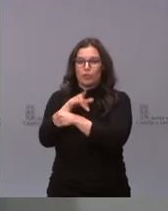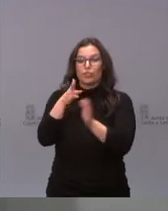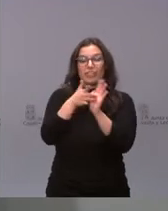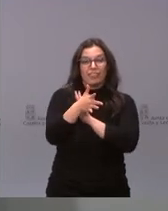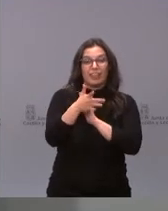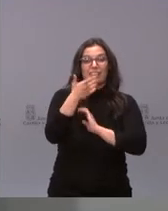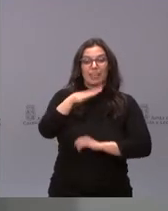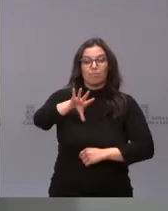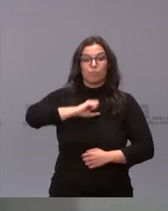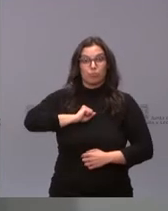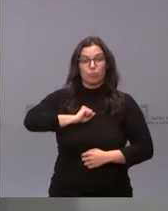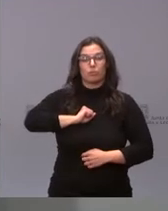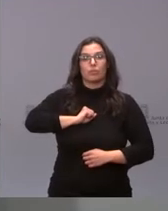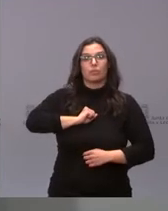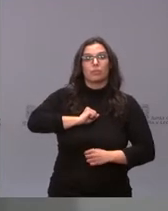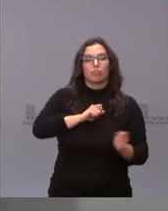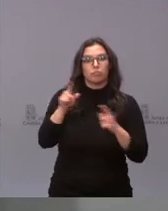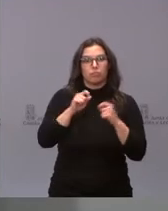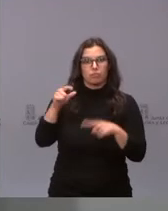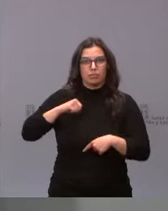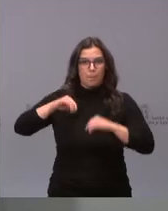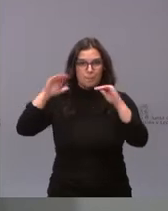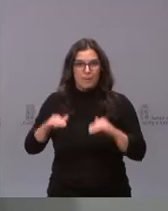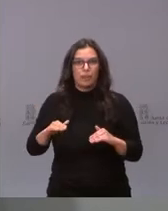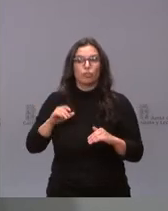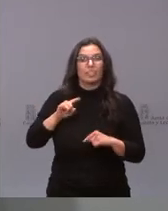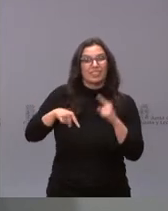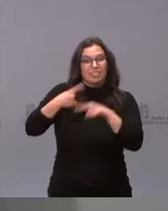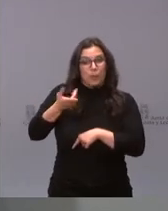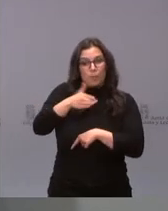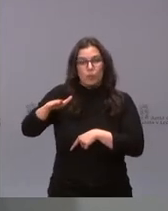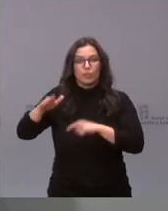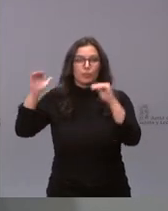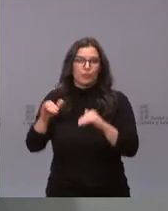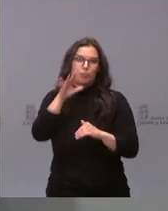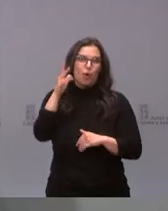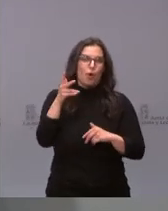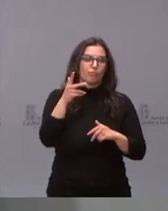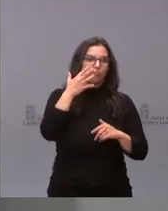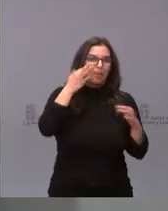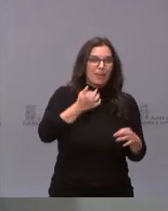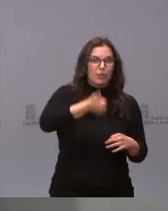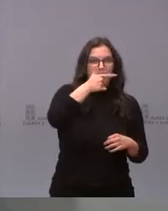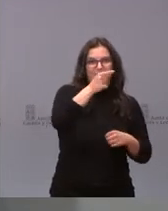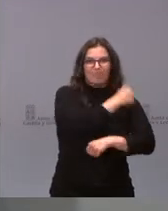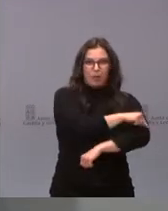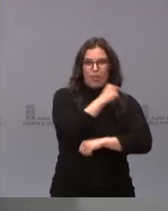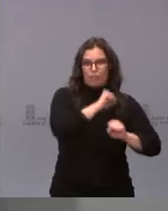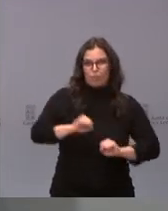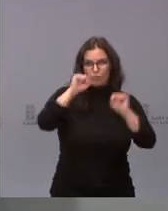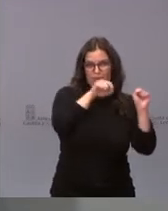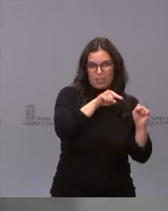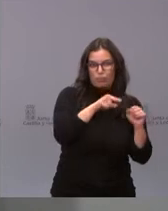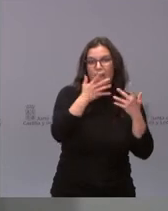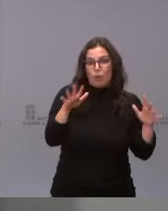y la necesidad de ingresos y la mortalidad a pesar del incremento de la incidencia. Y queremos